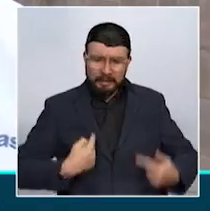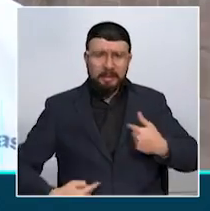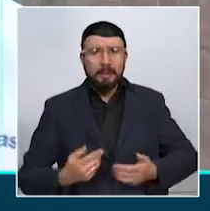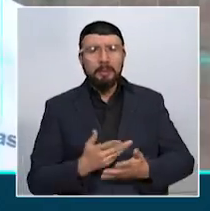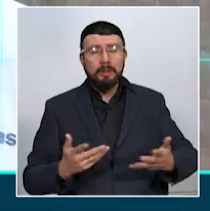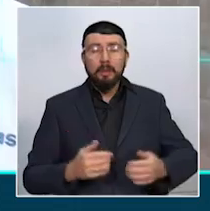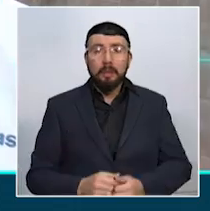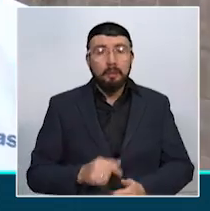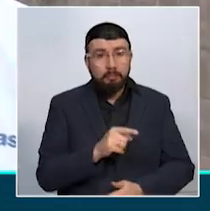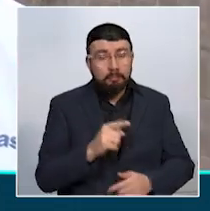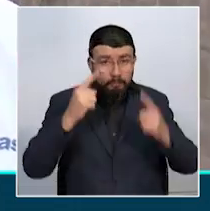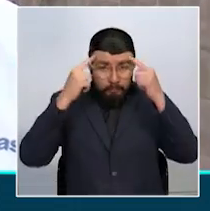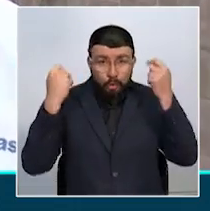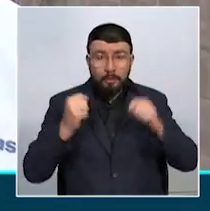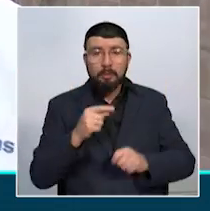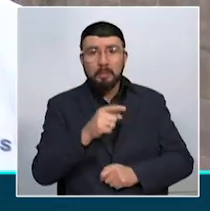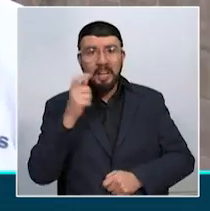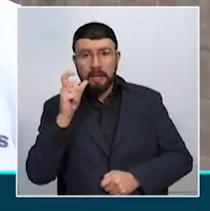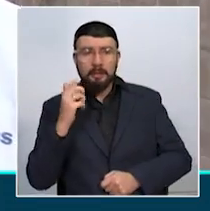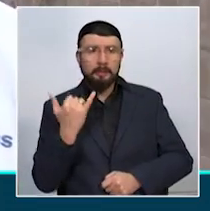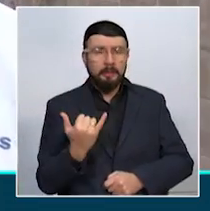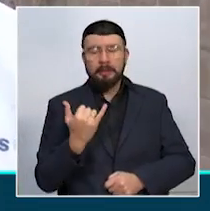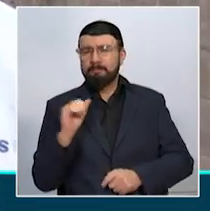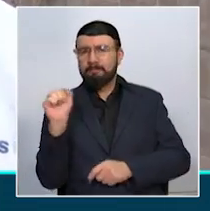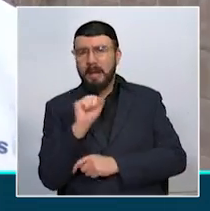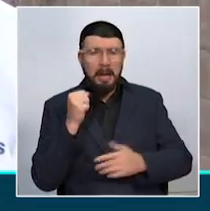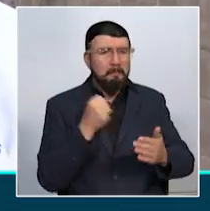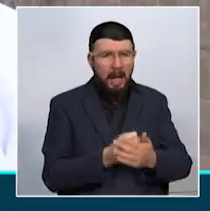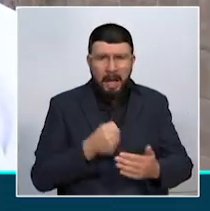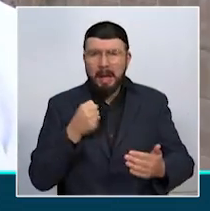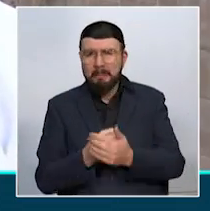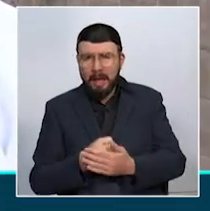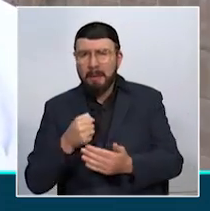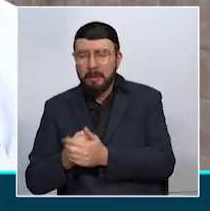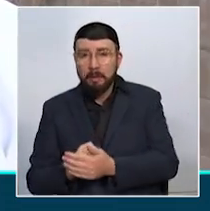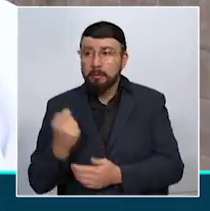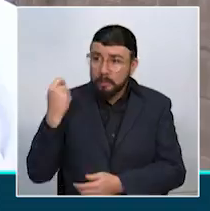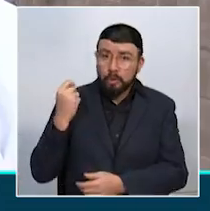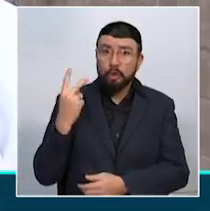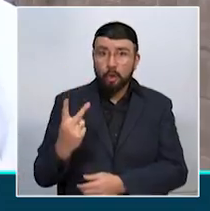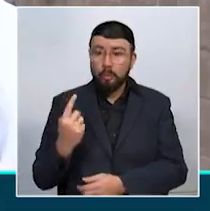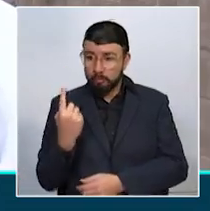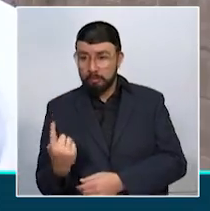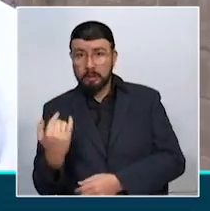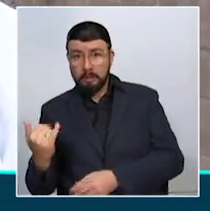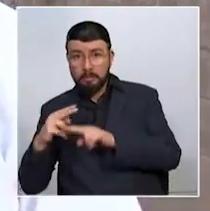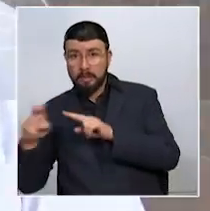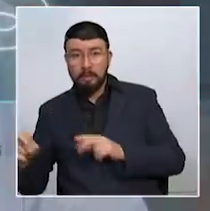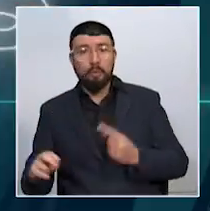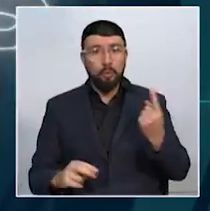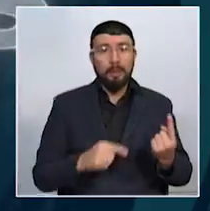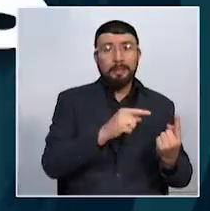Preocupación en el departamento de Caldas por accidentes fatales. En las últimas horas se han registrado dos. Uno en Manizales y otro en Neira.